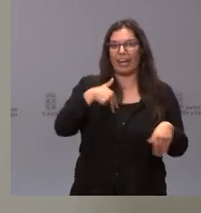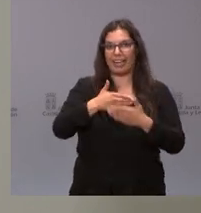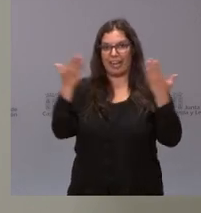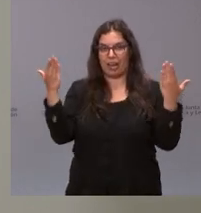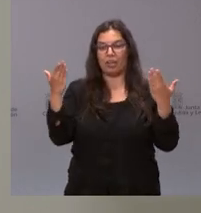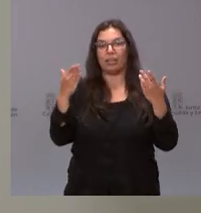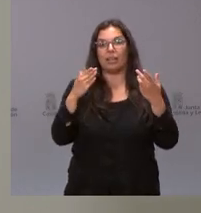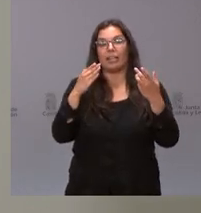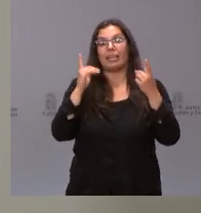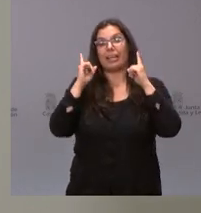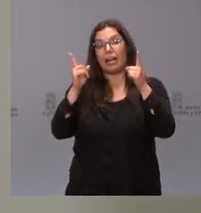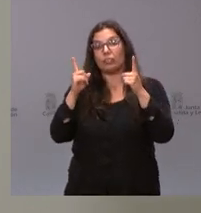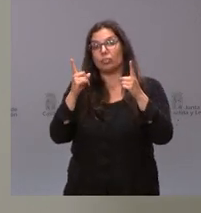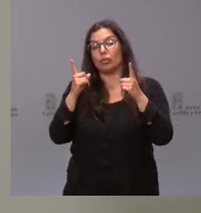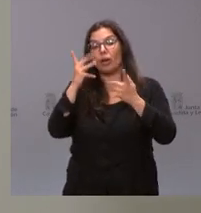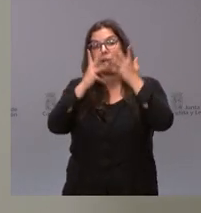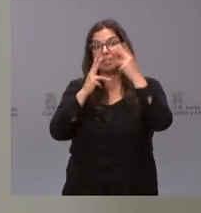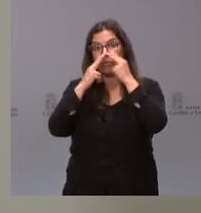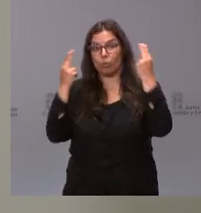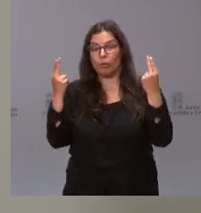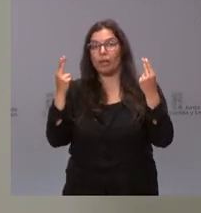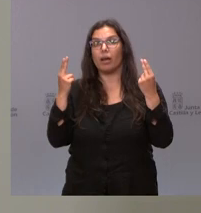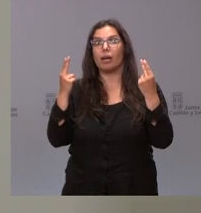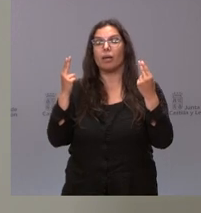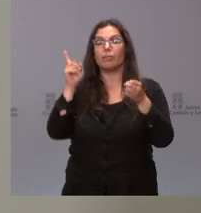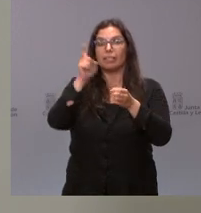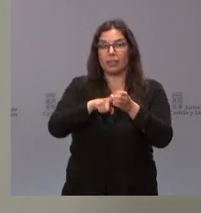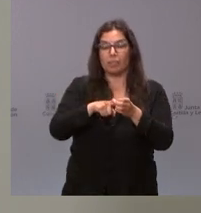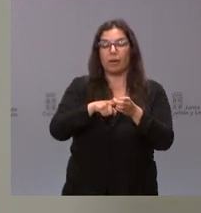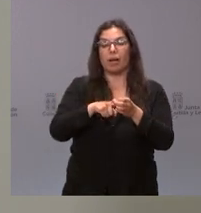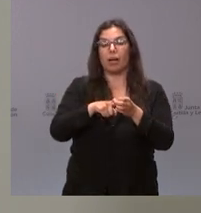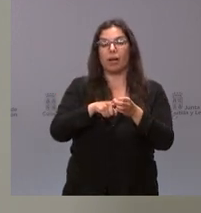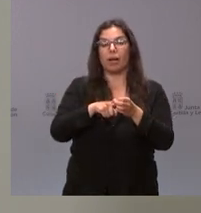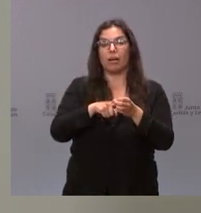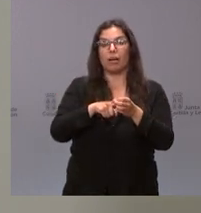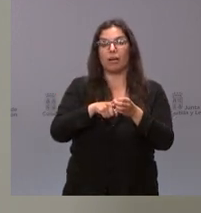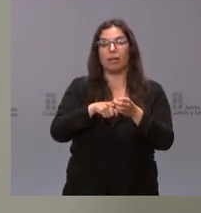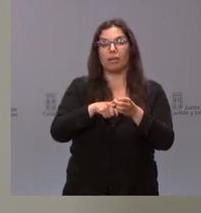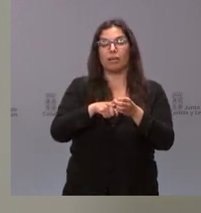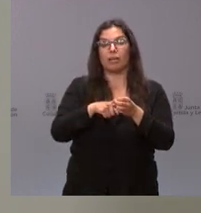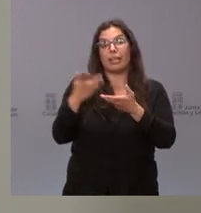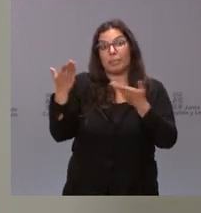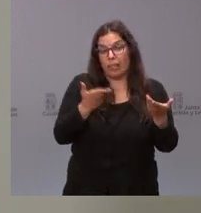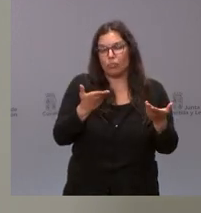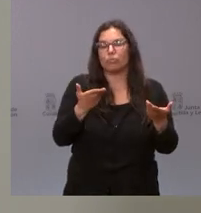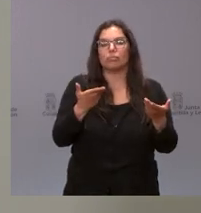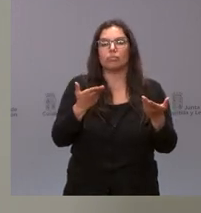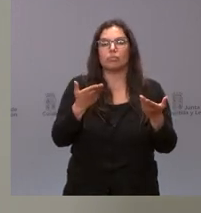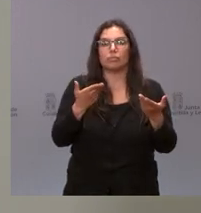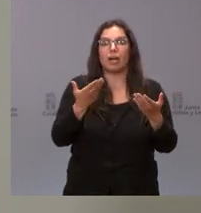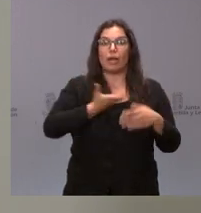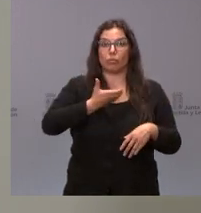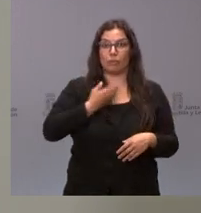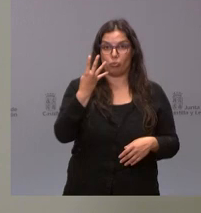y en el caso de las administraciones públicas estaríamos presentes al menos invitados los cuatro